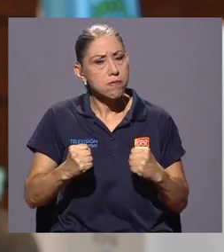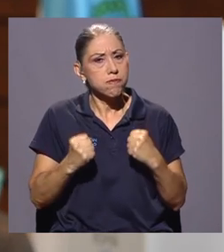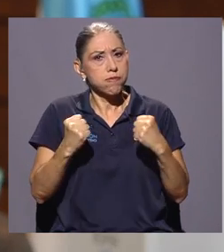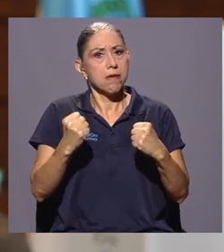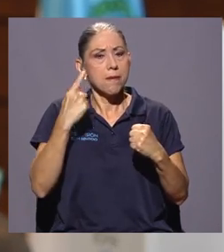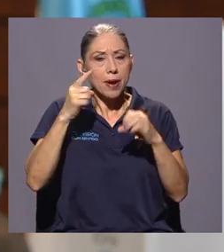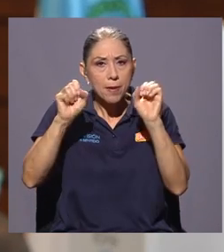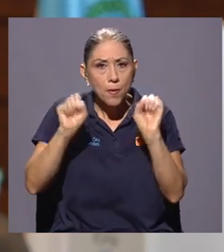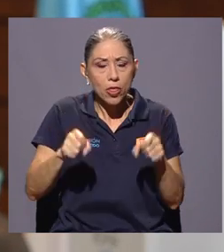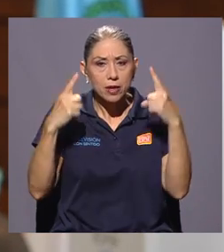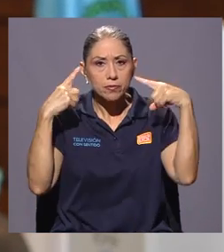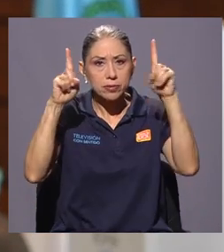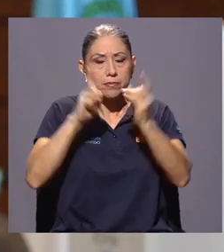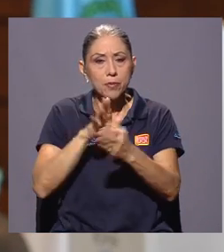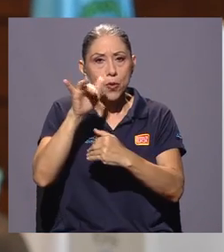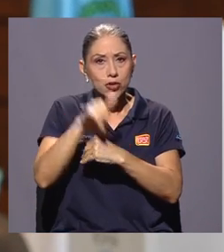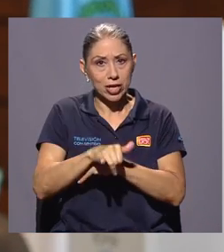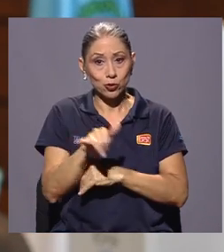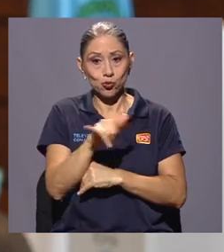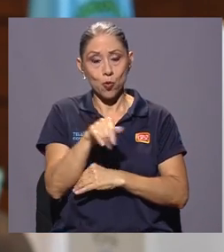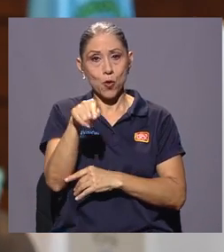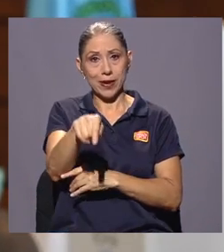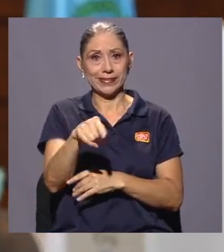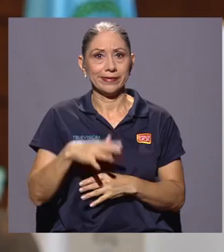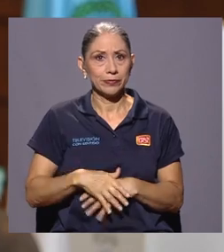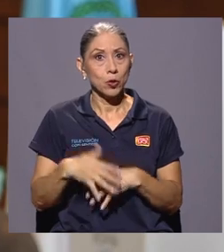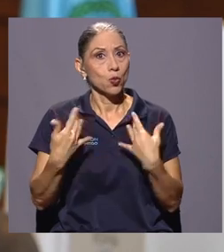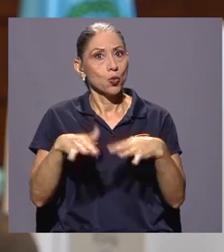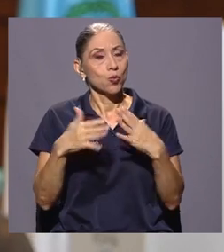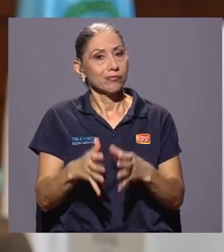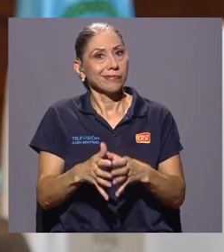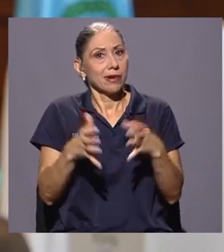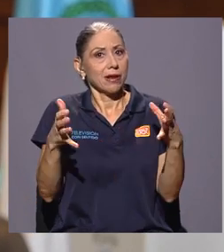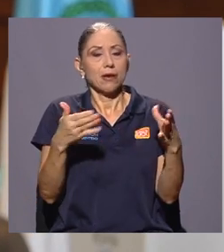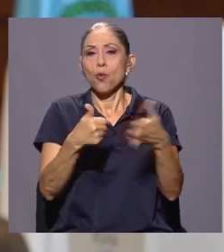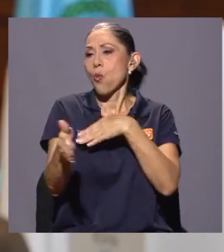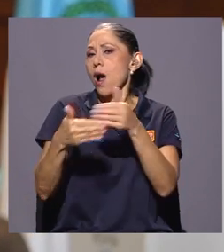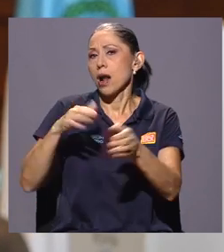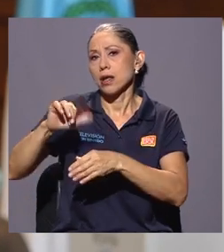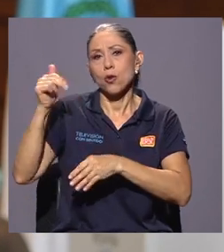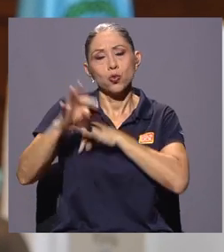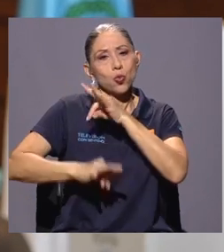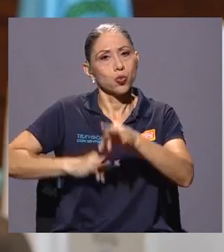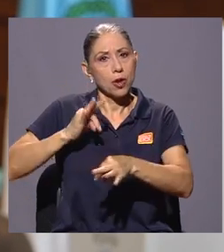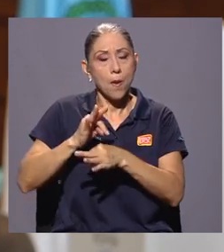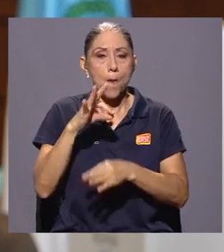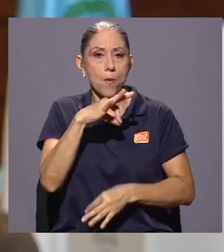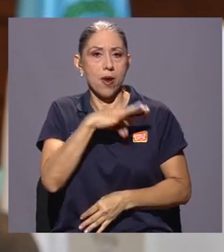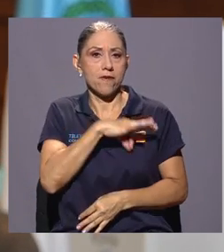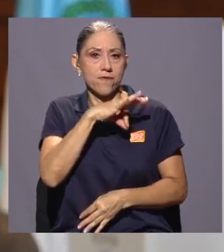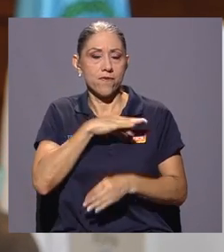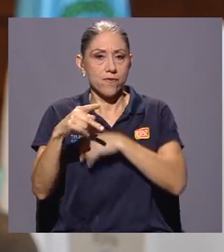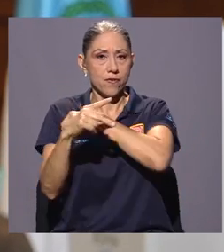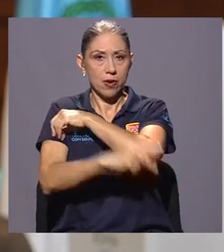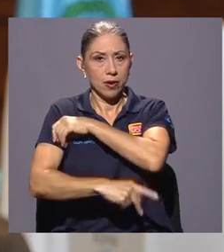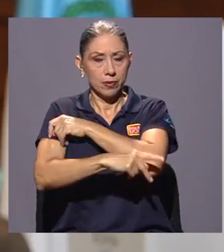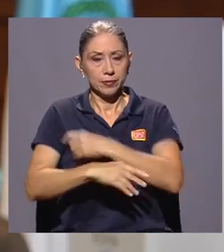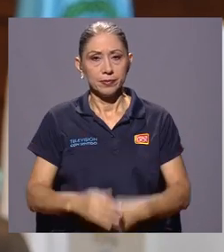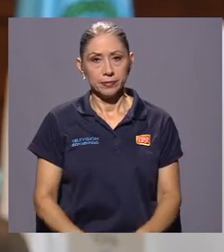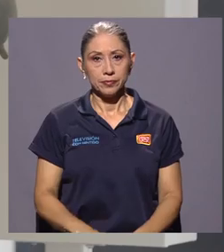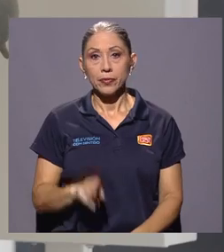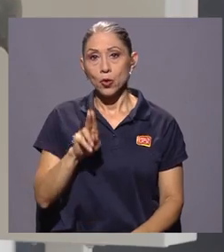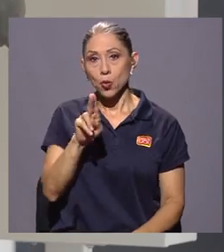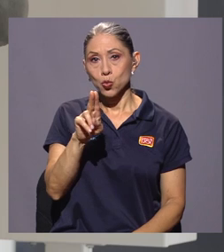a cabo este tipo de proyectos y de esta magnitud y de cualquier otro tipo de proyectos también en beneficio del país.